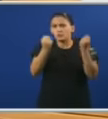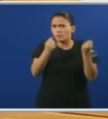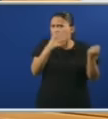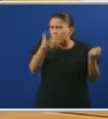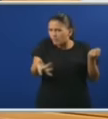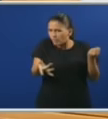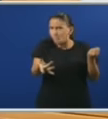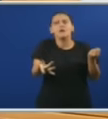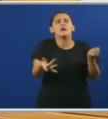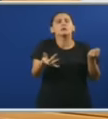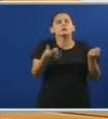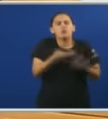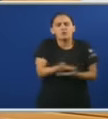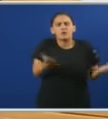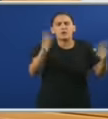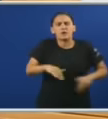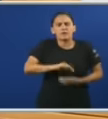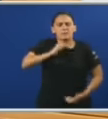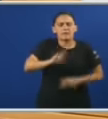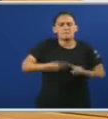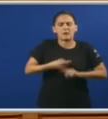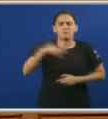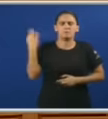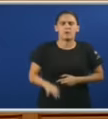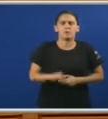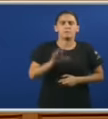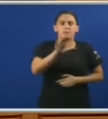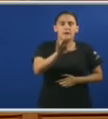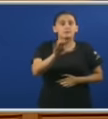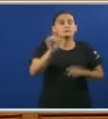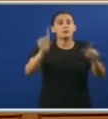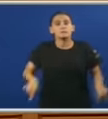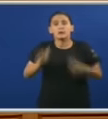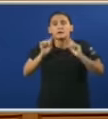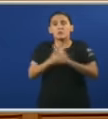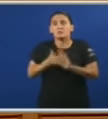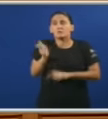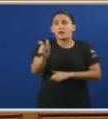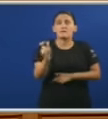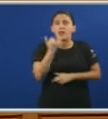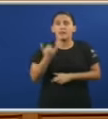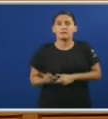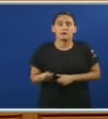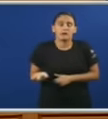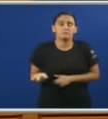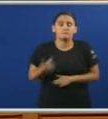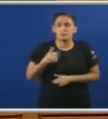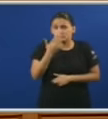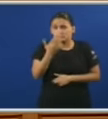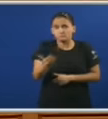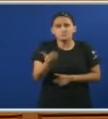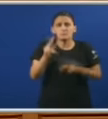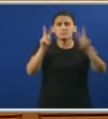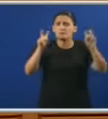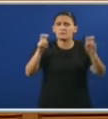Que non cree Na capacidade E na potencialidade De este país Como pasa Coa tarifa eléctrica De verdade Este é un